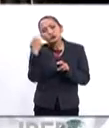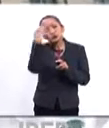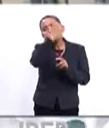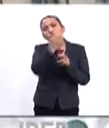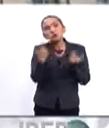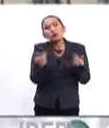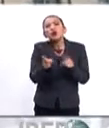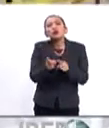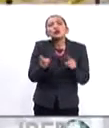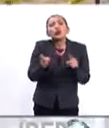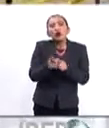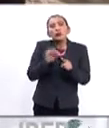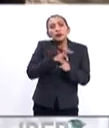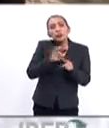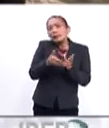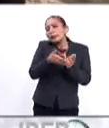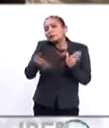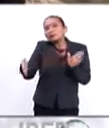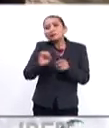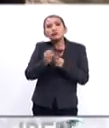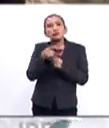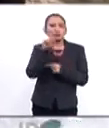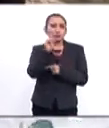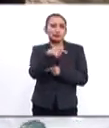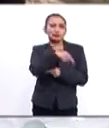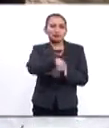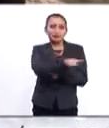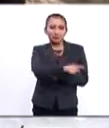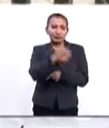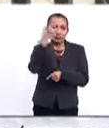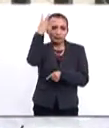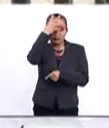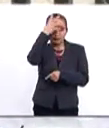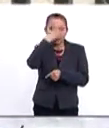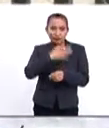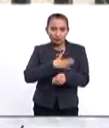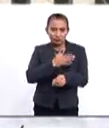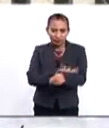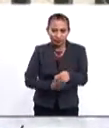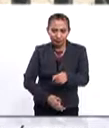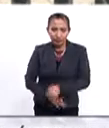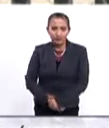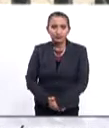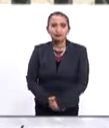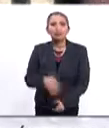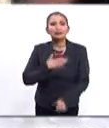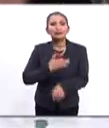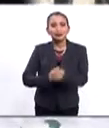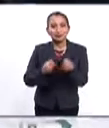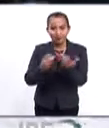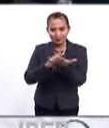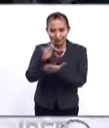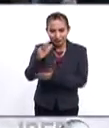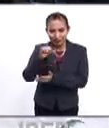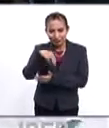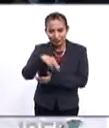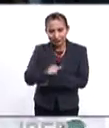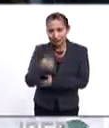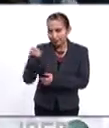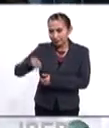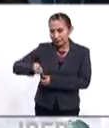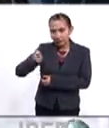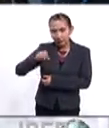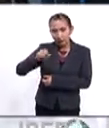¿Hasta dónde podría llevarse esta situación por parte de Donald Trump? Muy buenas tardes. Buenas tardes. Muchas gracias, Ana Cristina.